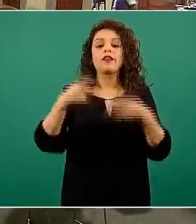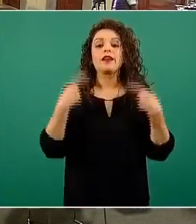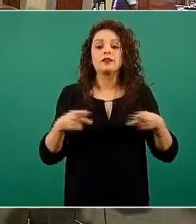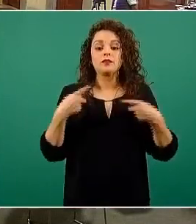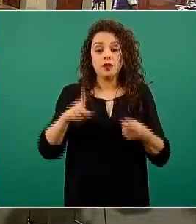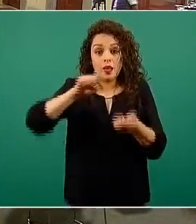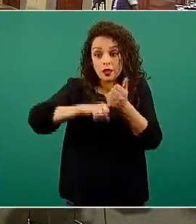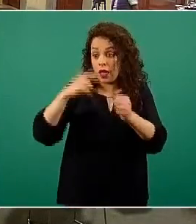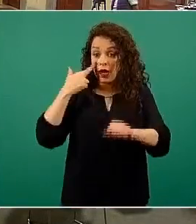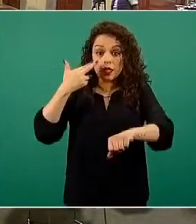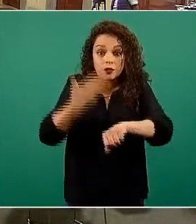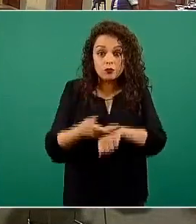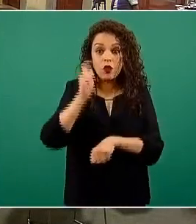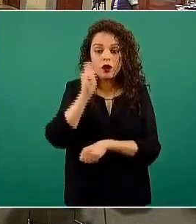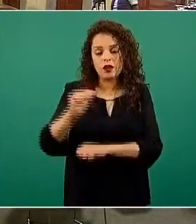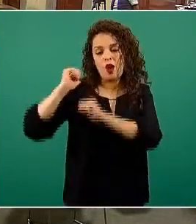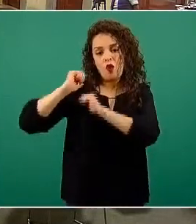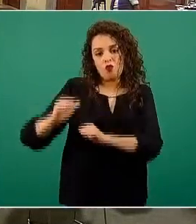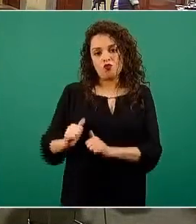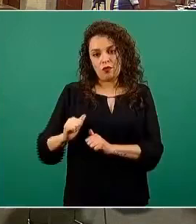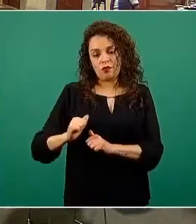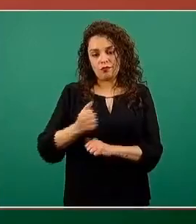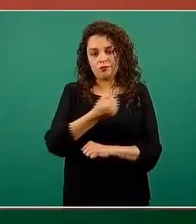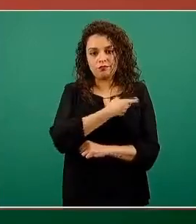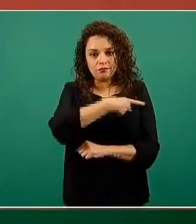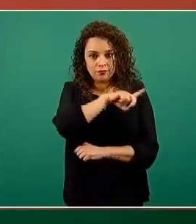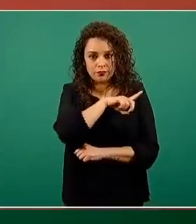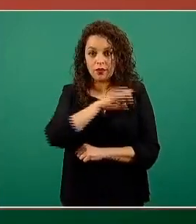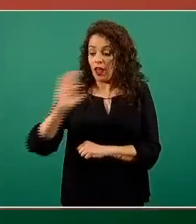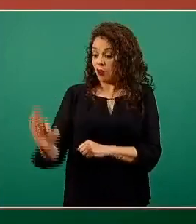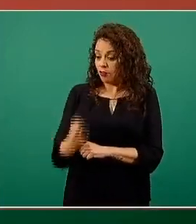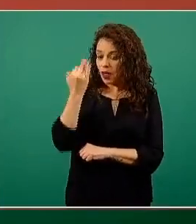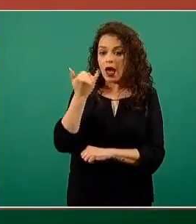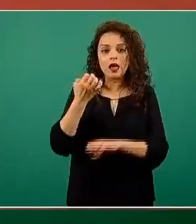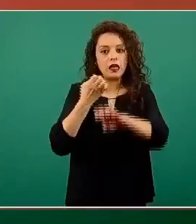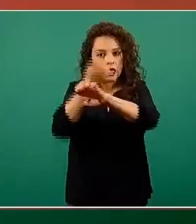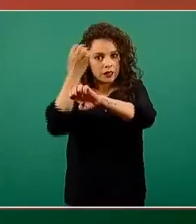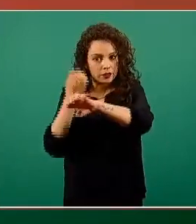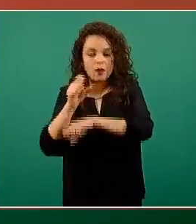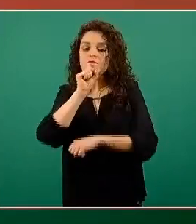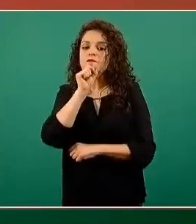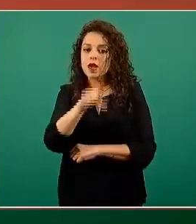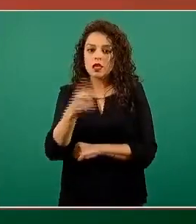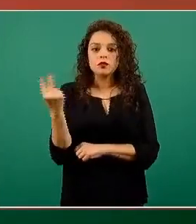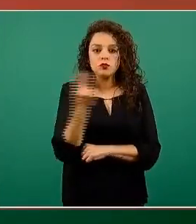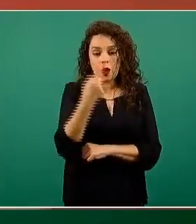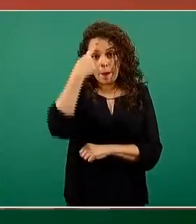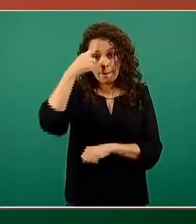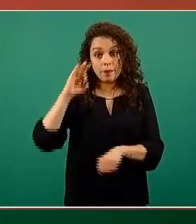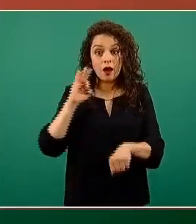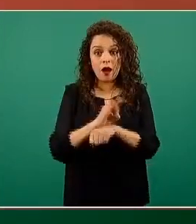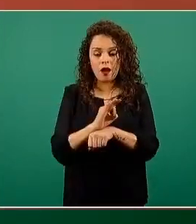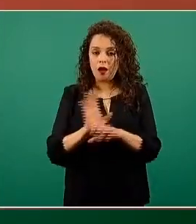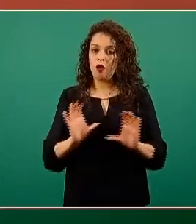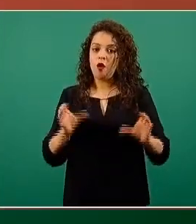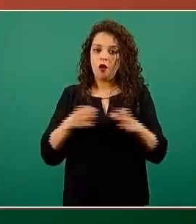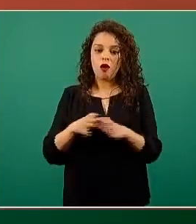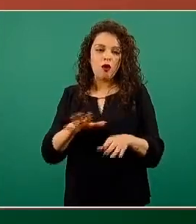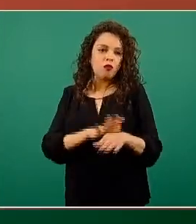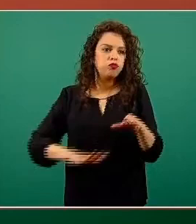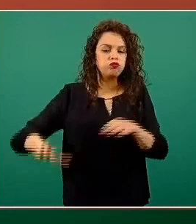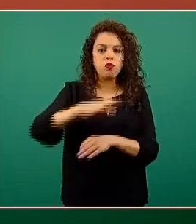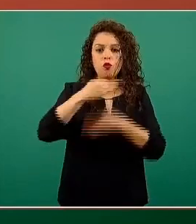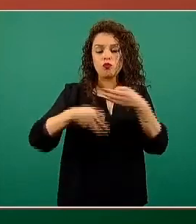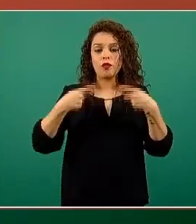responsabilidad de la autoridad sanitaria, tanto federal como la estatal, el proteger colectivamente a la población.